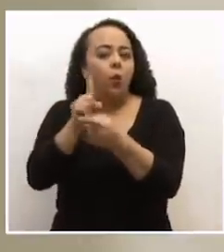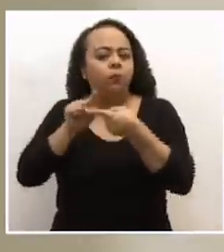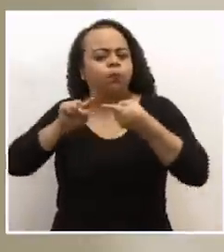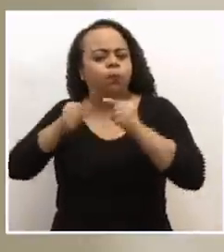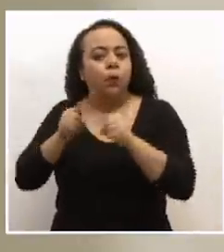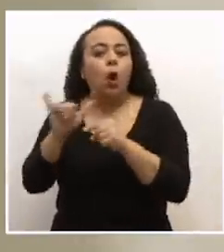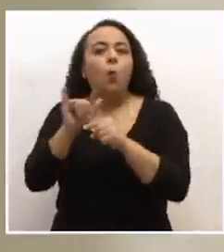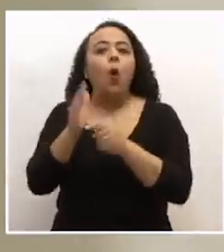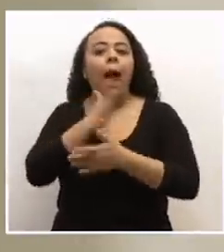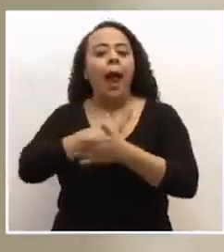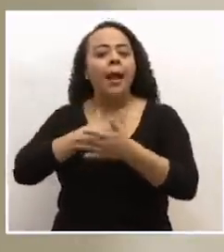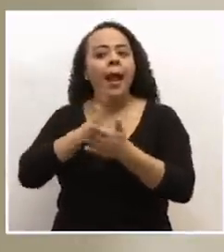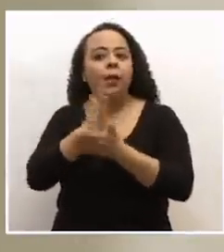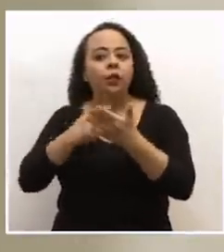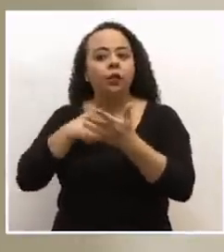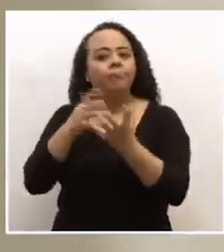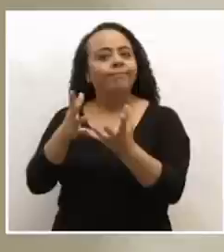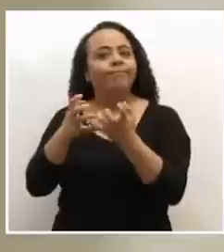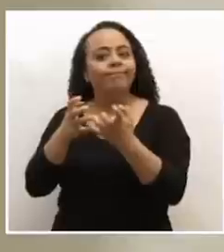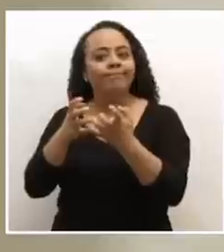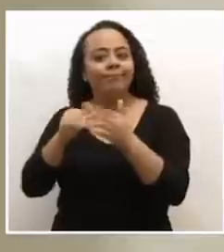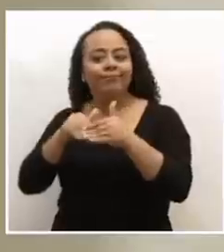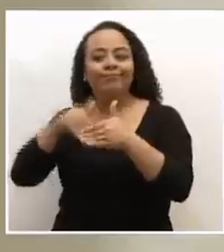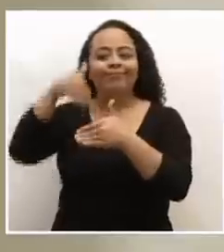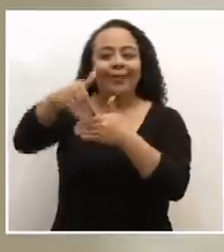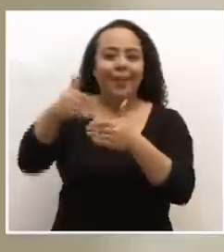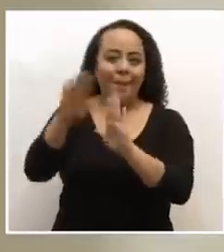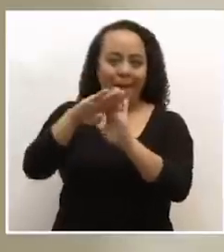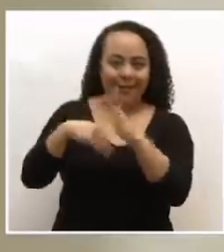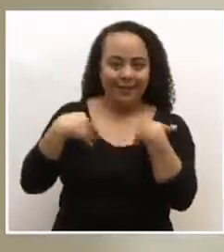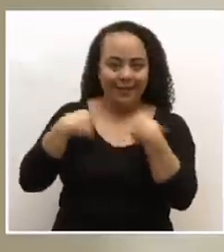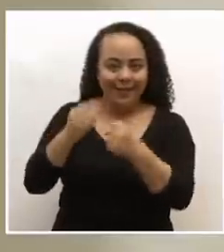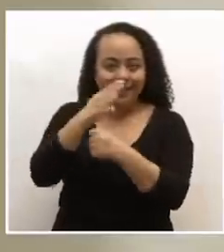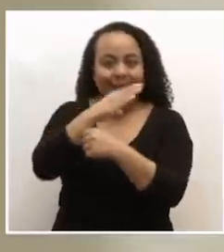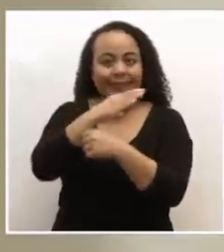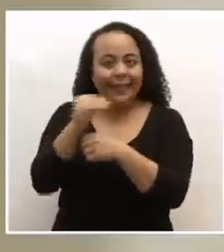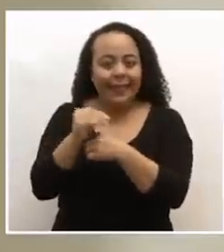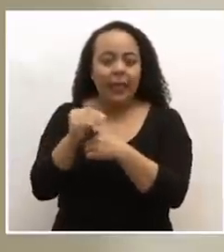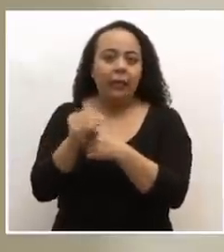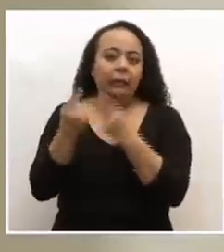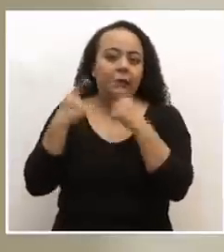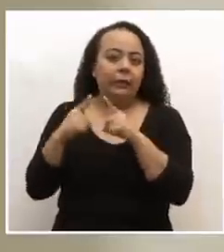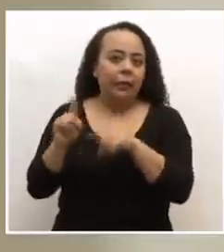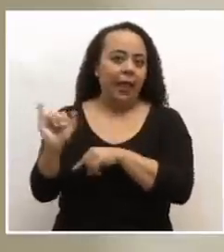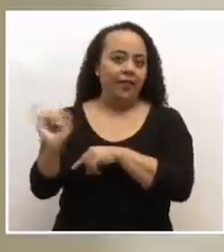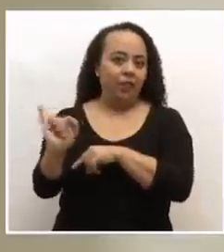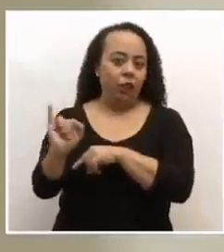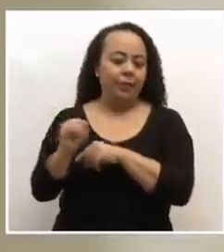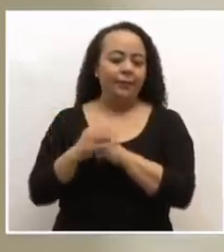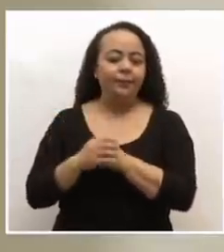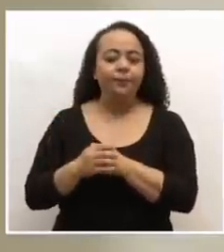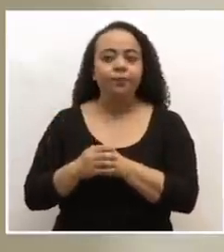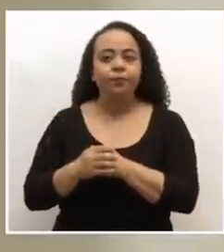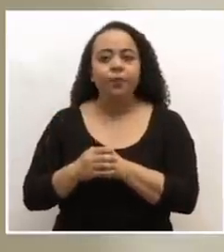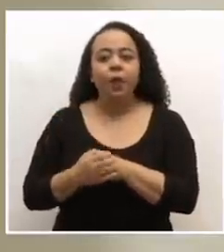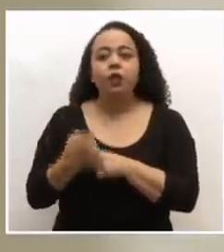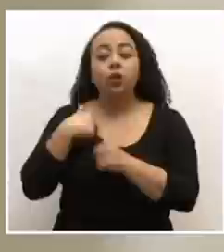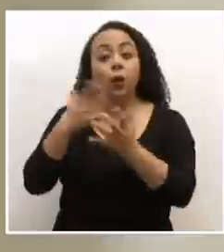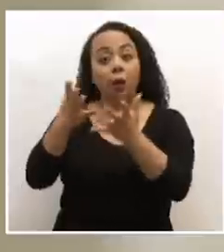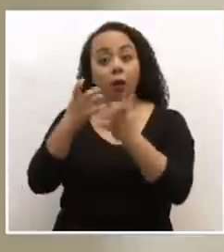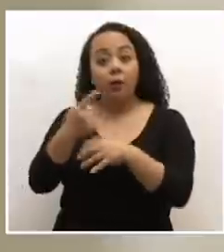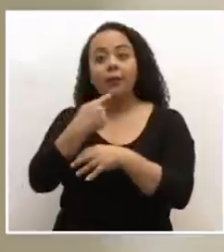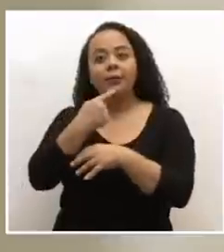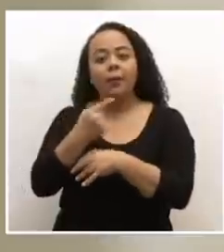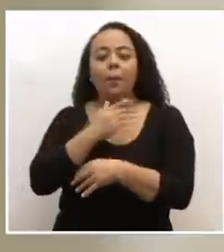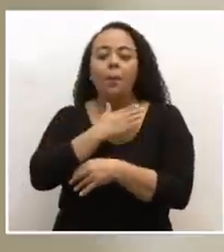intención de transgredir las medidas sanitarias y provocar eventualmente infecciones. Lo que sí yo les quiero aquí indicar es que,